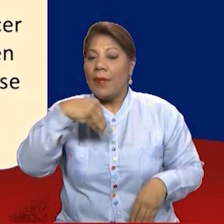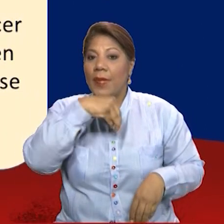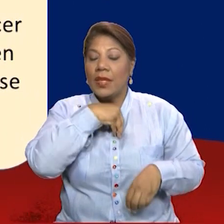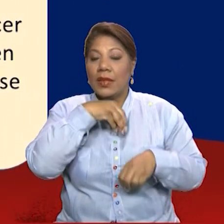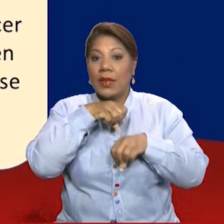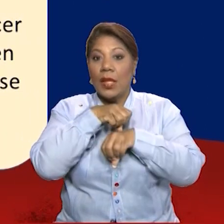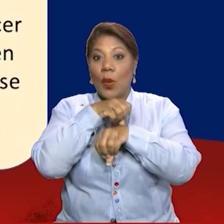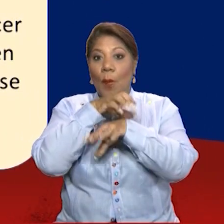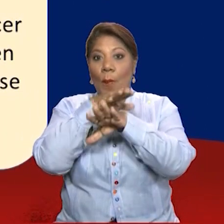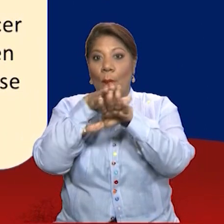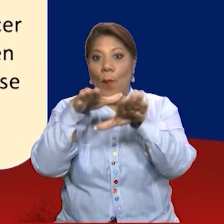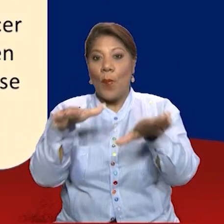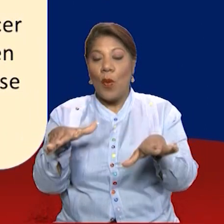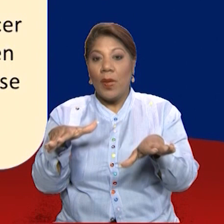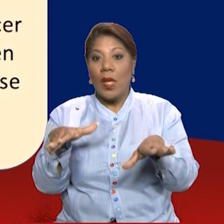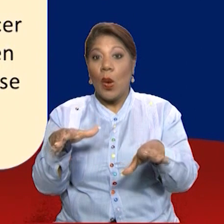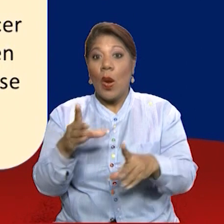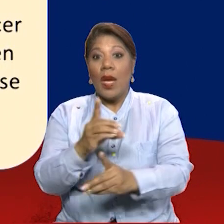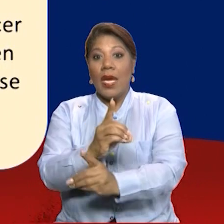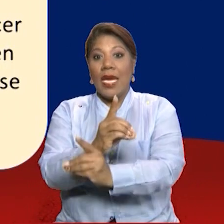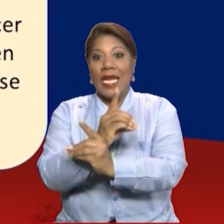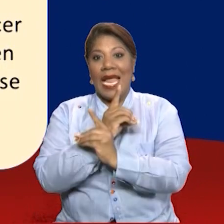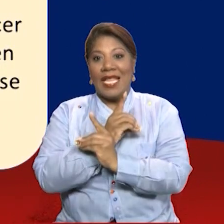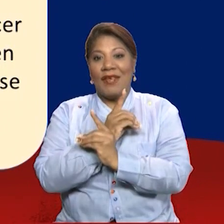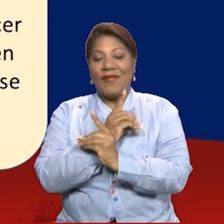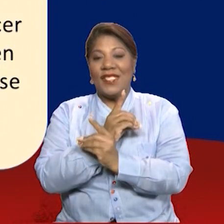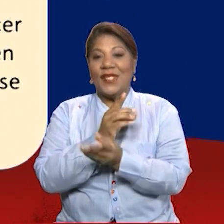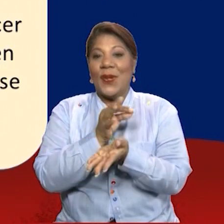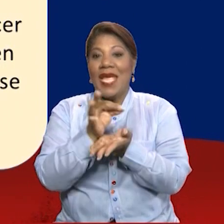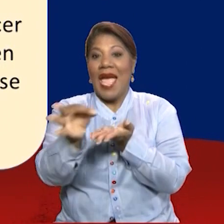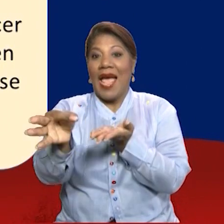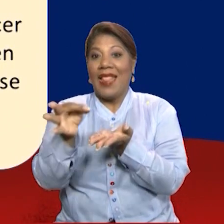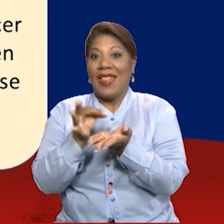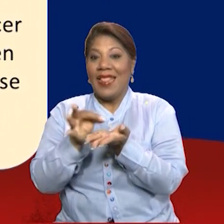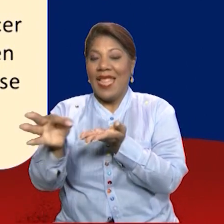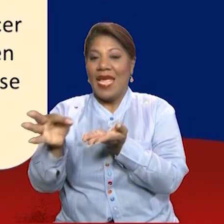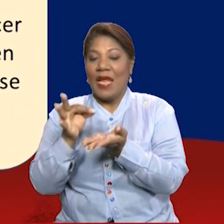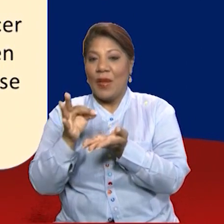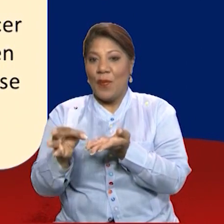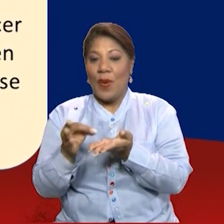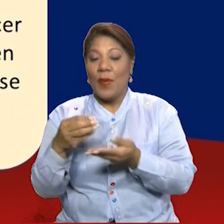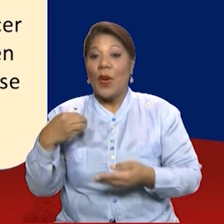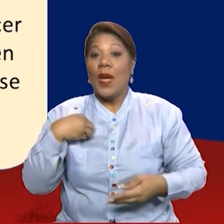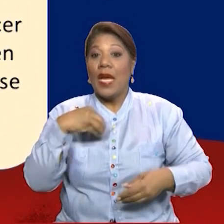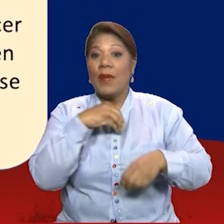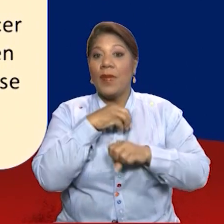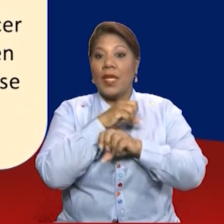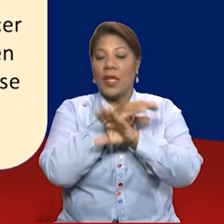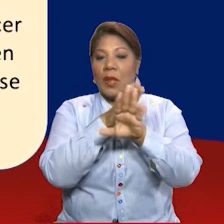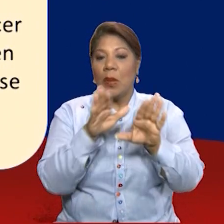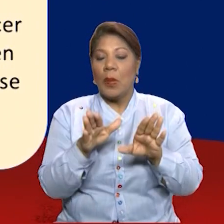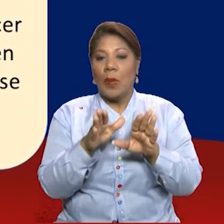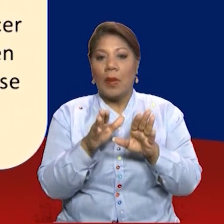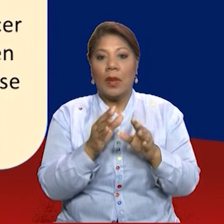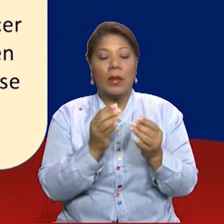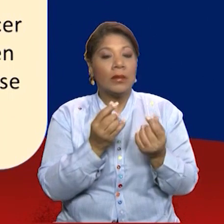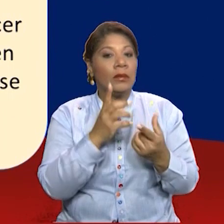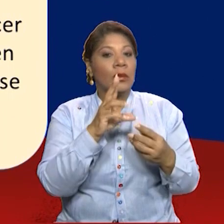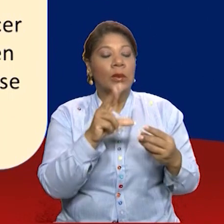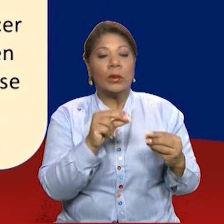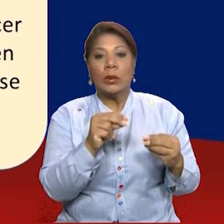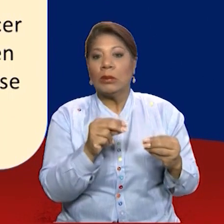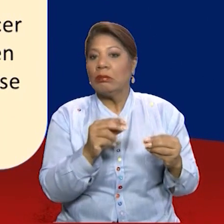Pueblo? El Ministerio Público es la entidad autónoma que no pertenece a ninguno de los